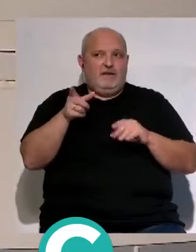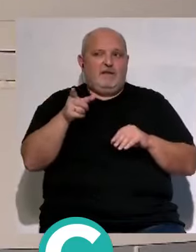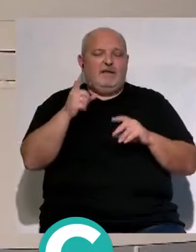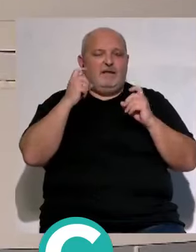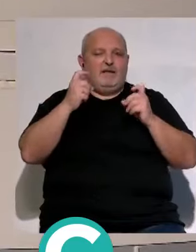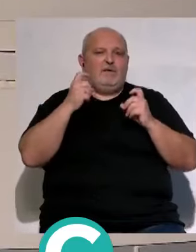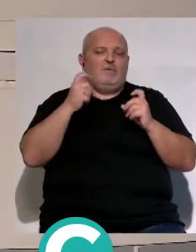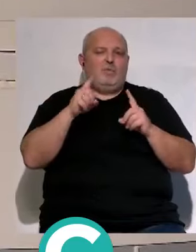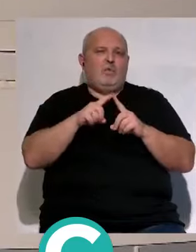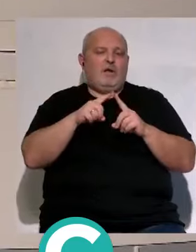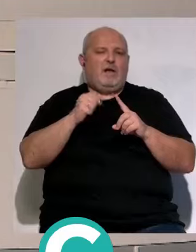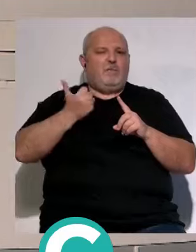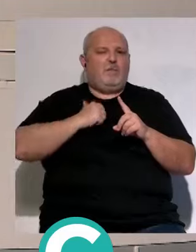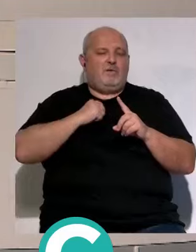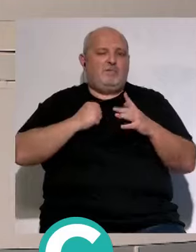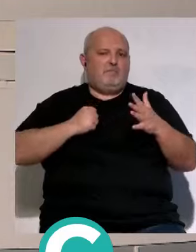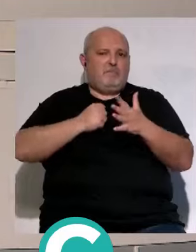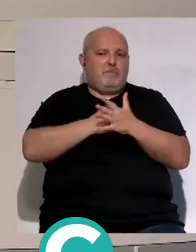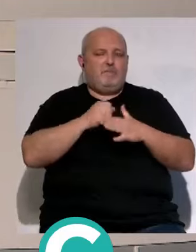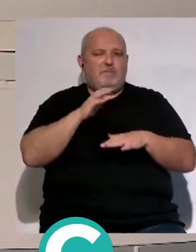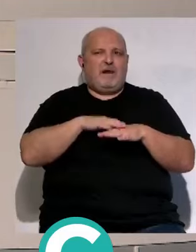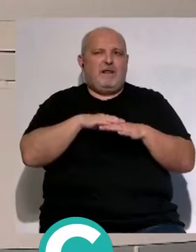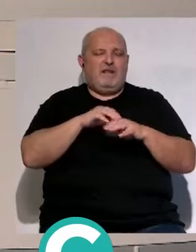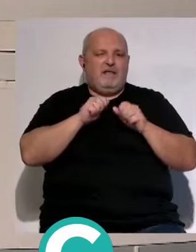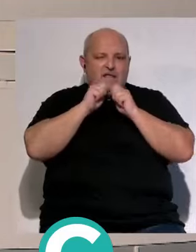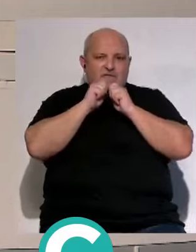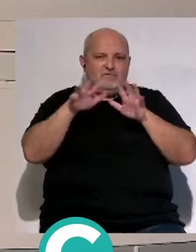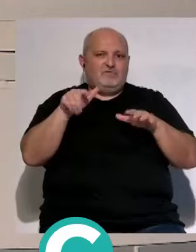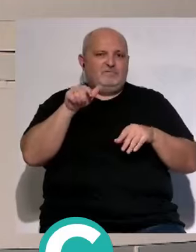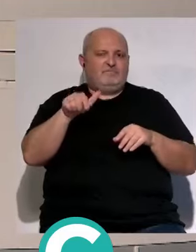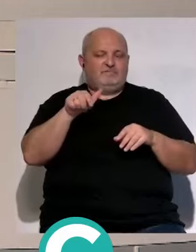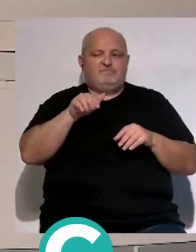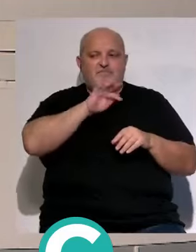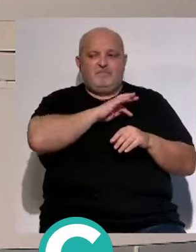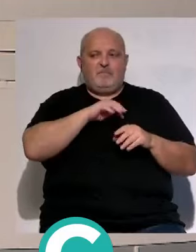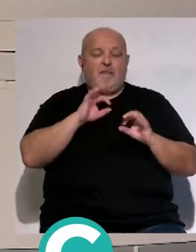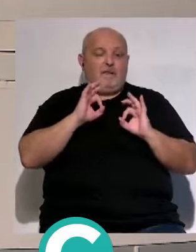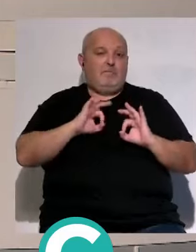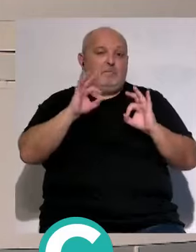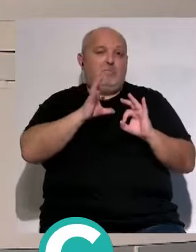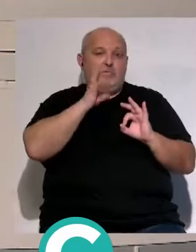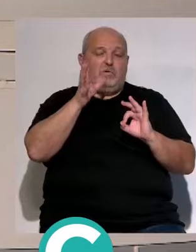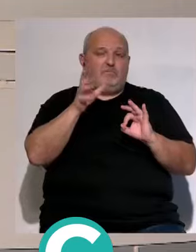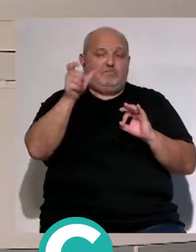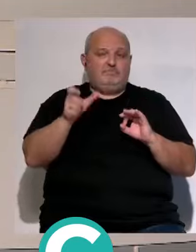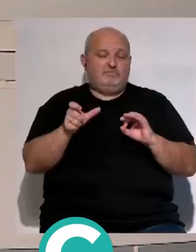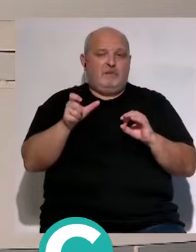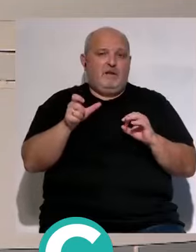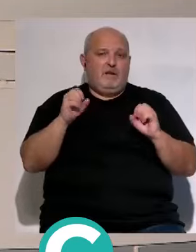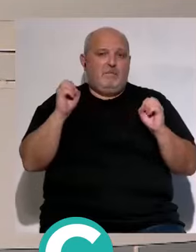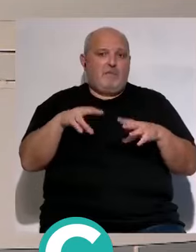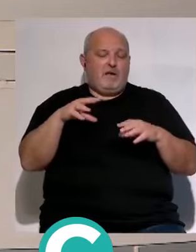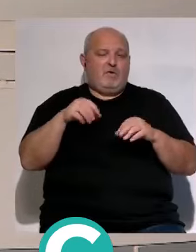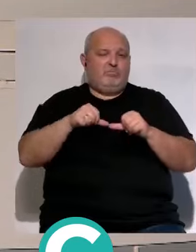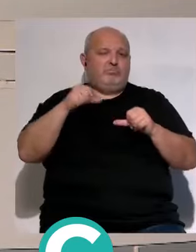e intentaremos aprovecharla al máximo para darle la difusión que merece especialmente pues por la figura de Jorge